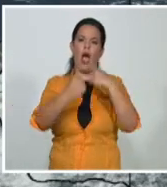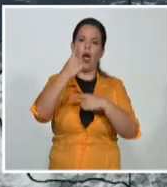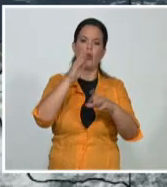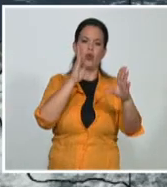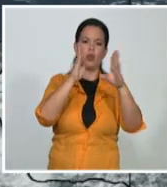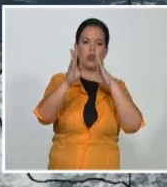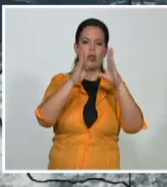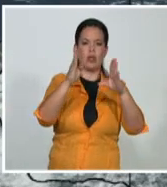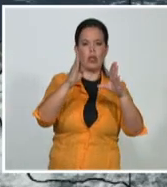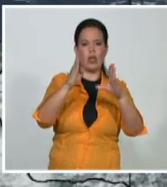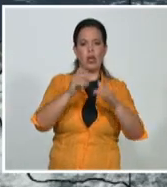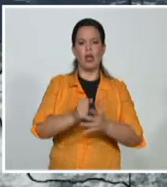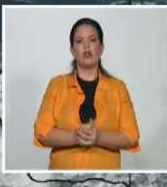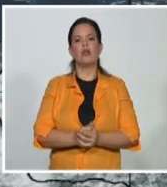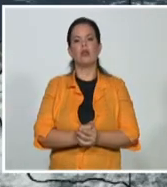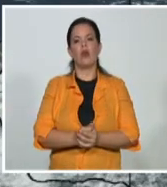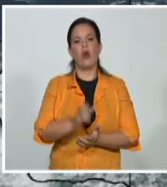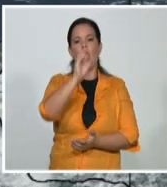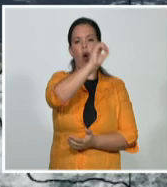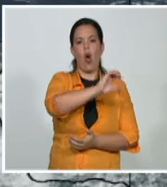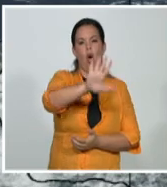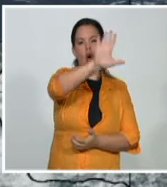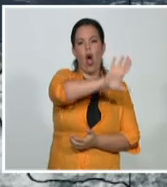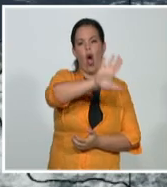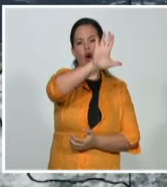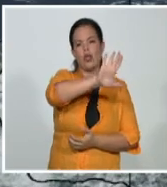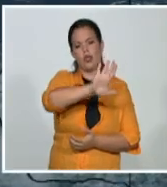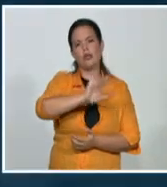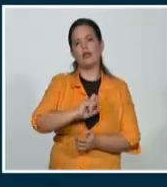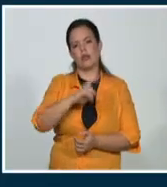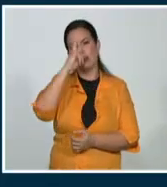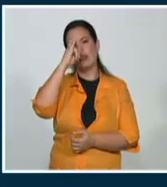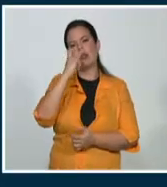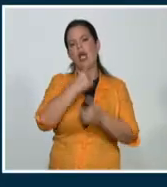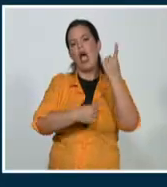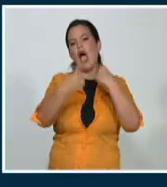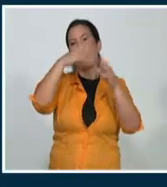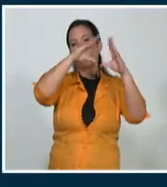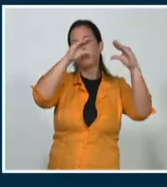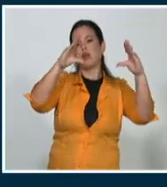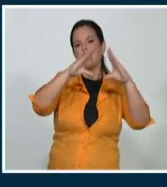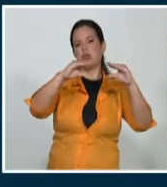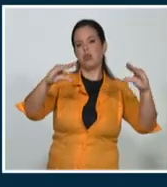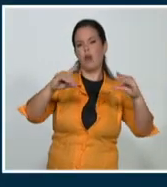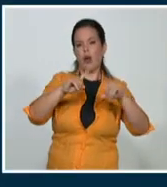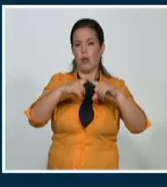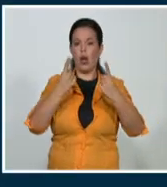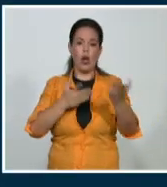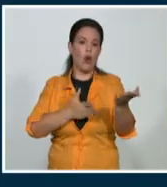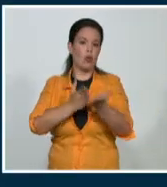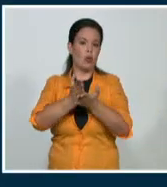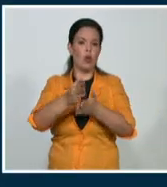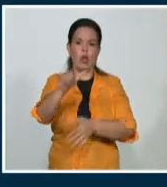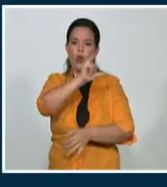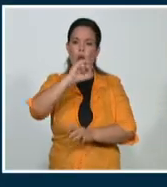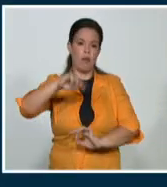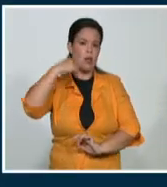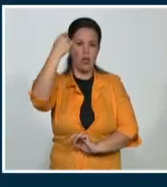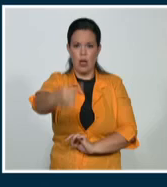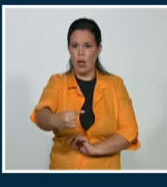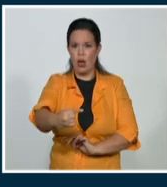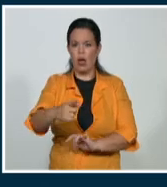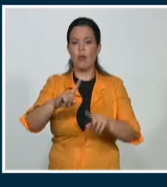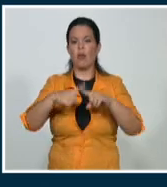y sur de la mitad oriental del país. Y esto se debe a la influencia de las altas presiones que se va a mantener durante el día de mañana, por eso estará